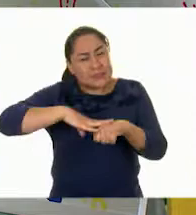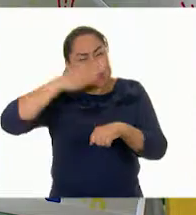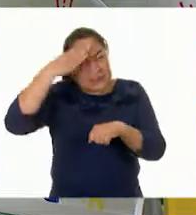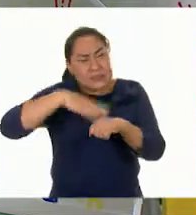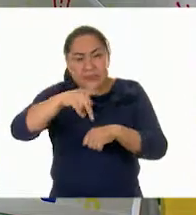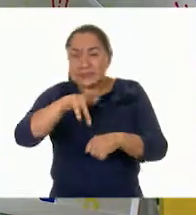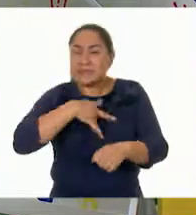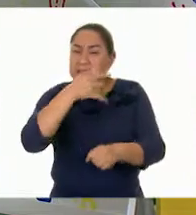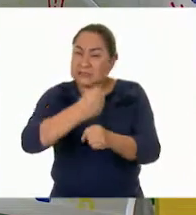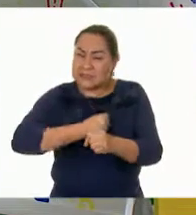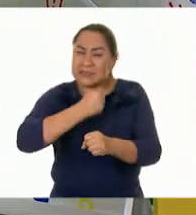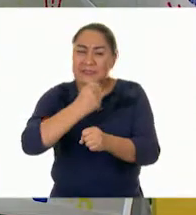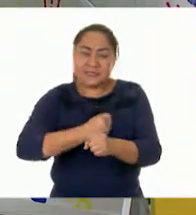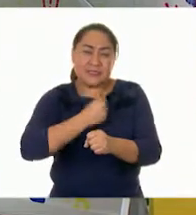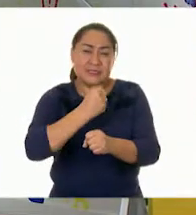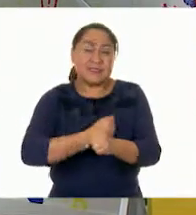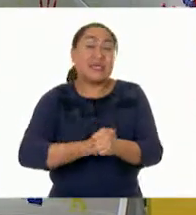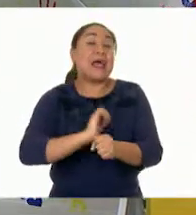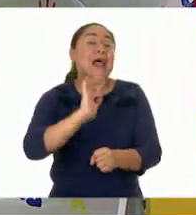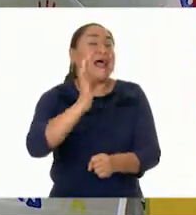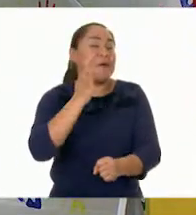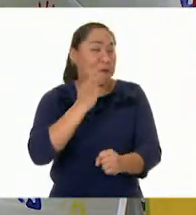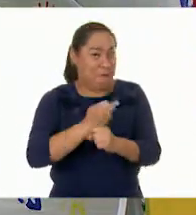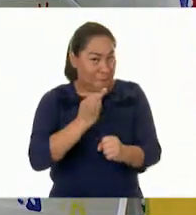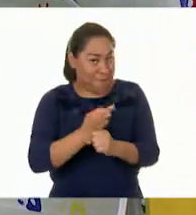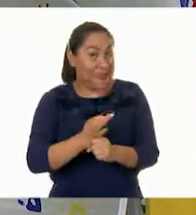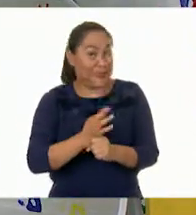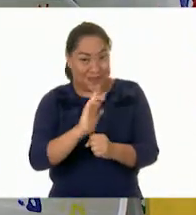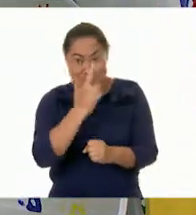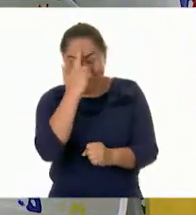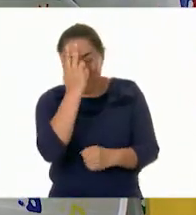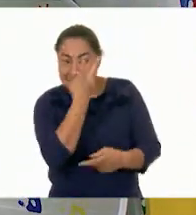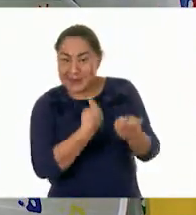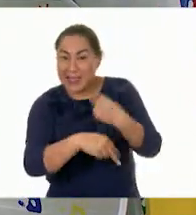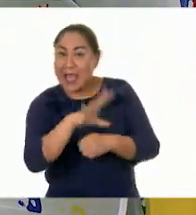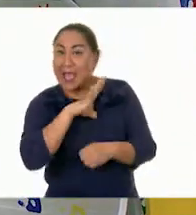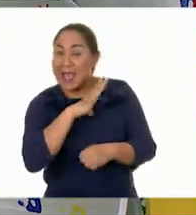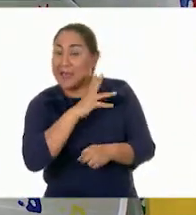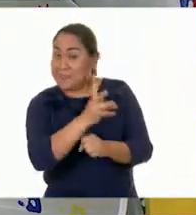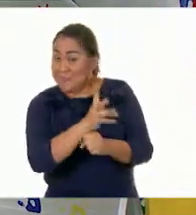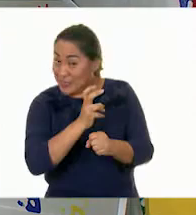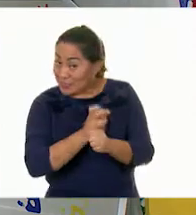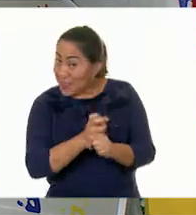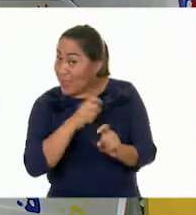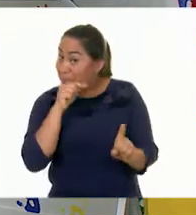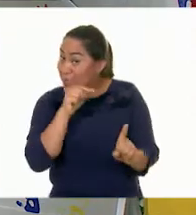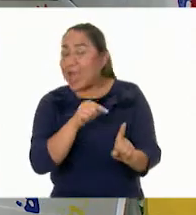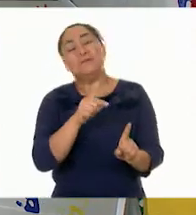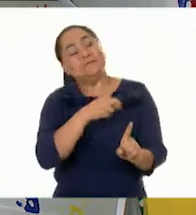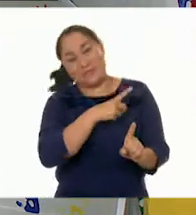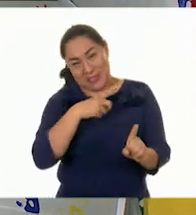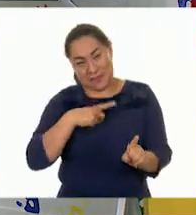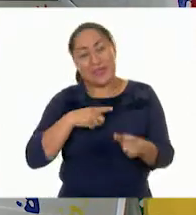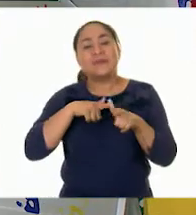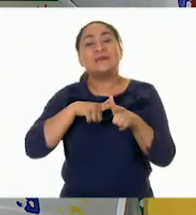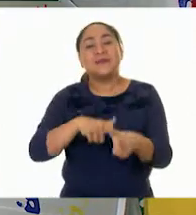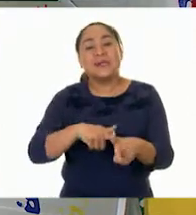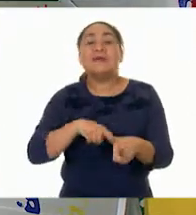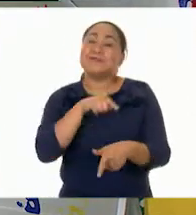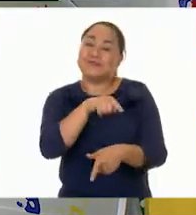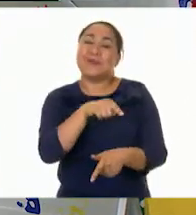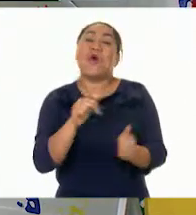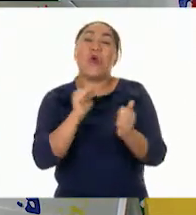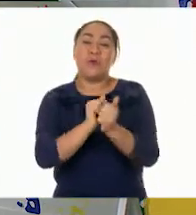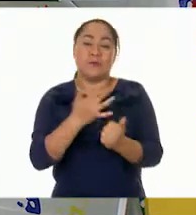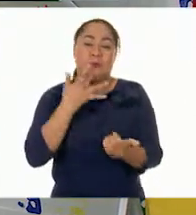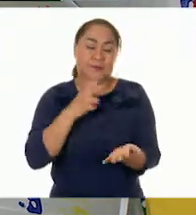Pero hoy tenemos a una invitada. ¡Claro! Por lo tanto, tenemos que seguir trabajando con Rana Lucía.